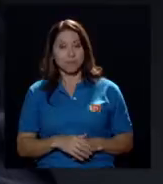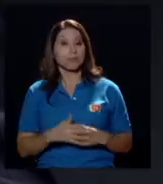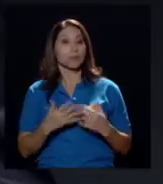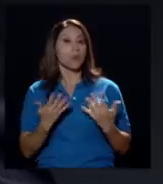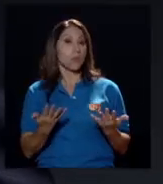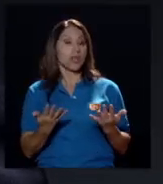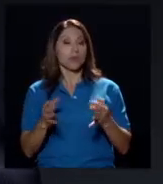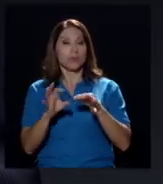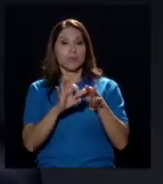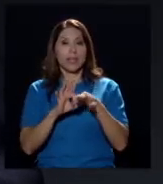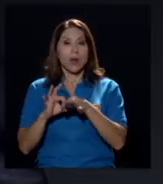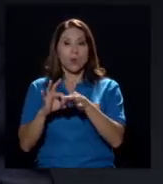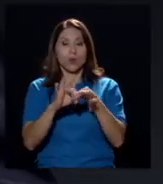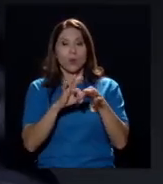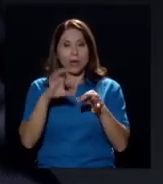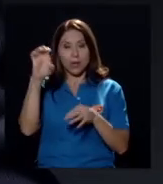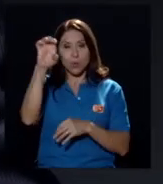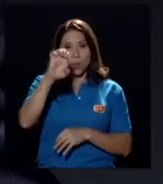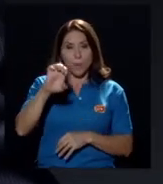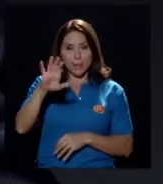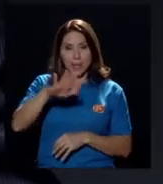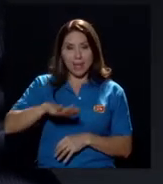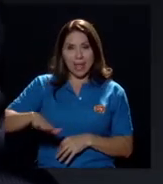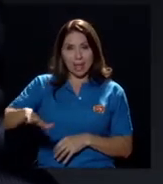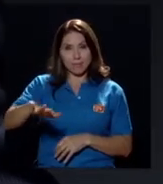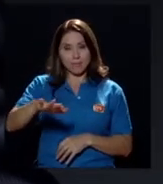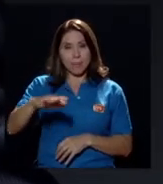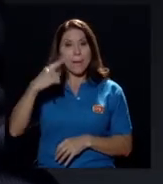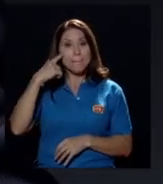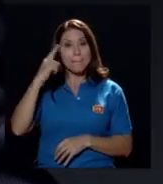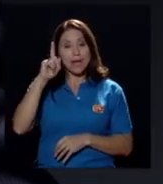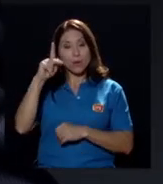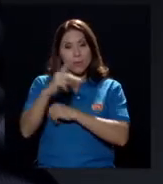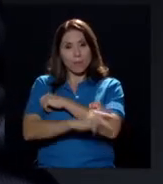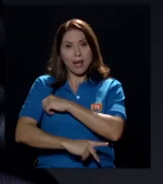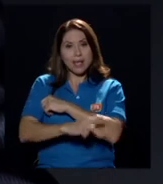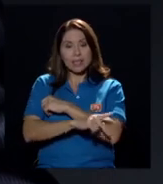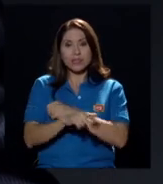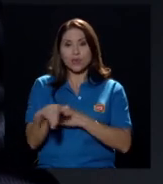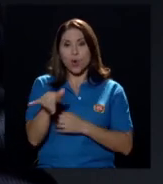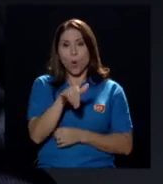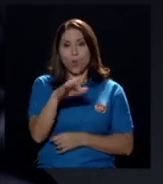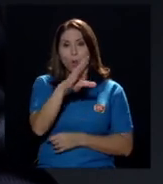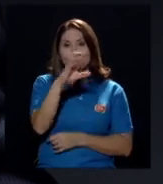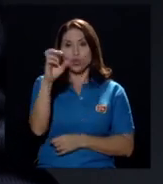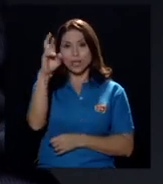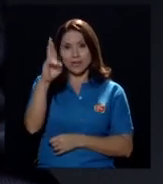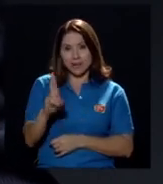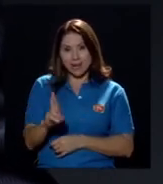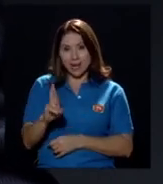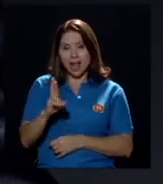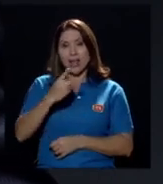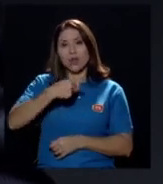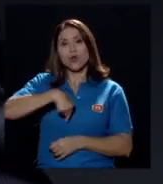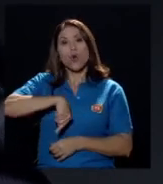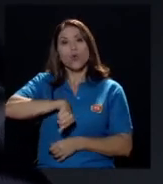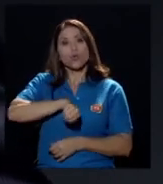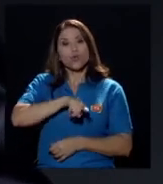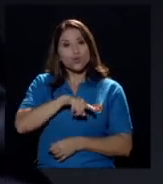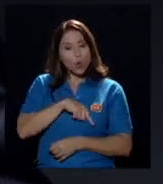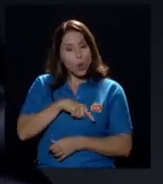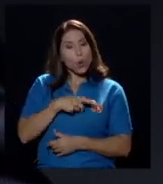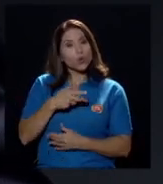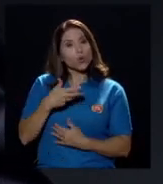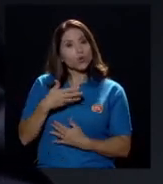Unión Europea claramente para un país como Costa Rica nosotros desde largo tenemos